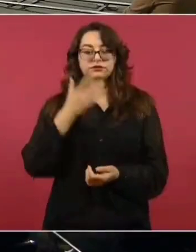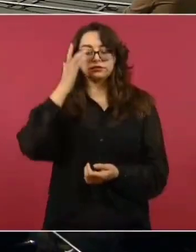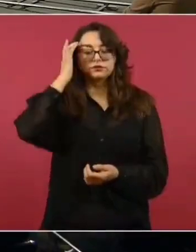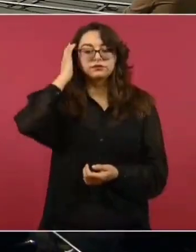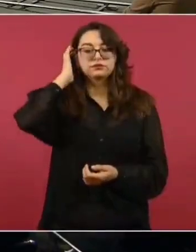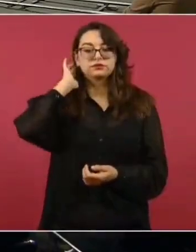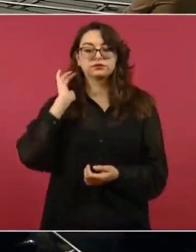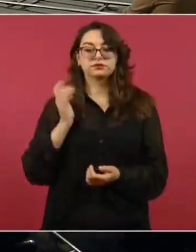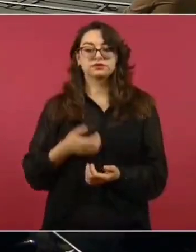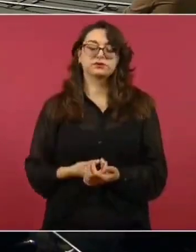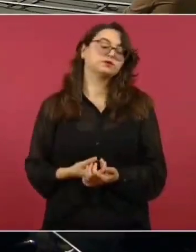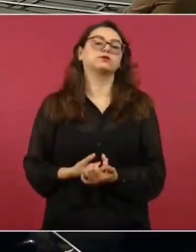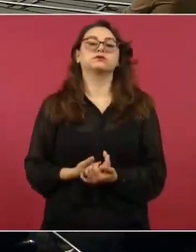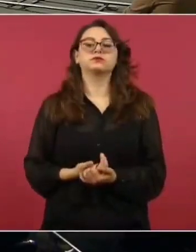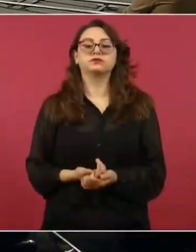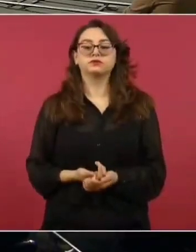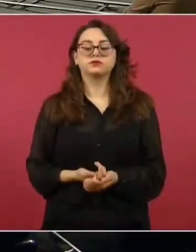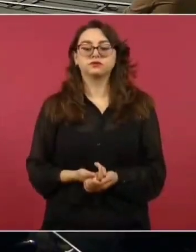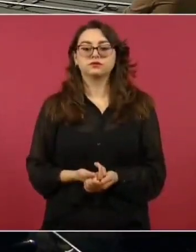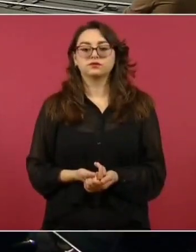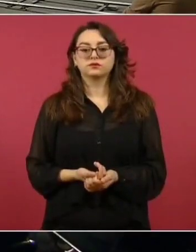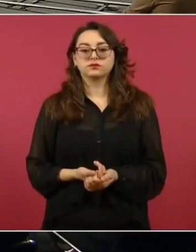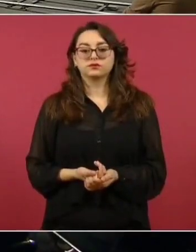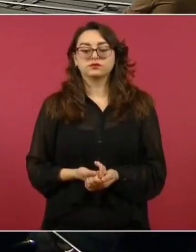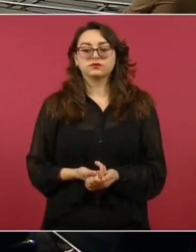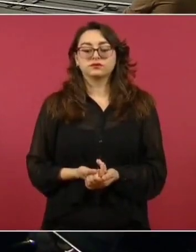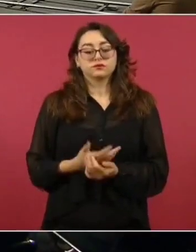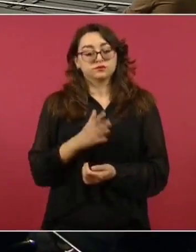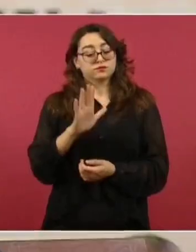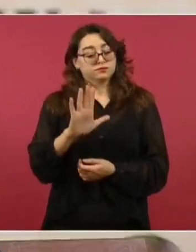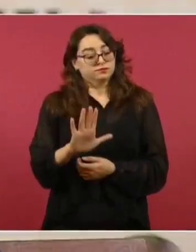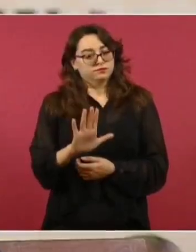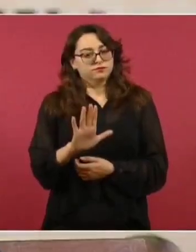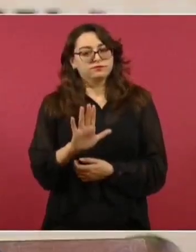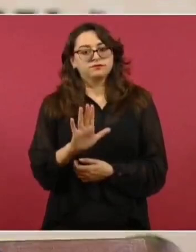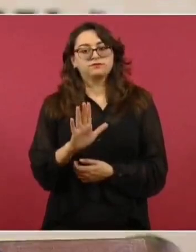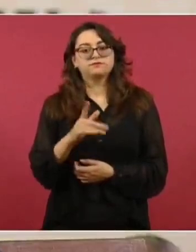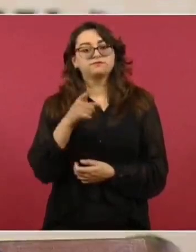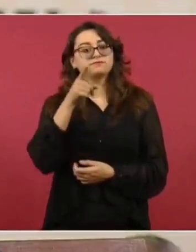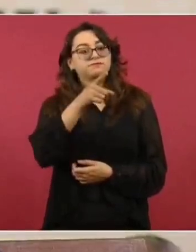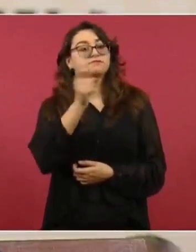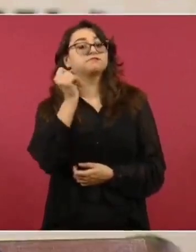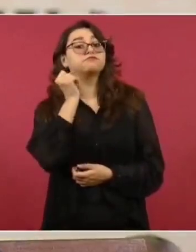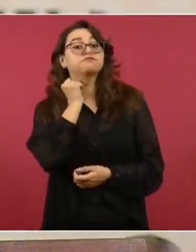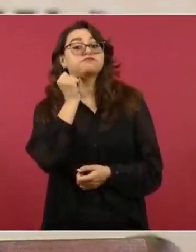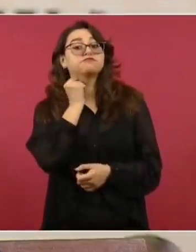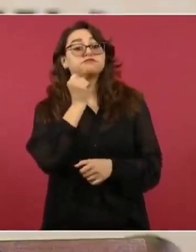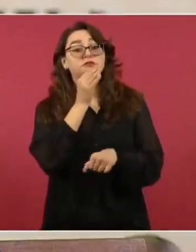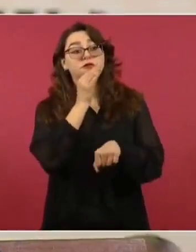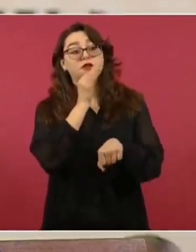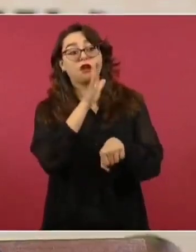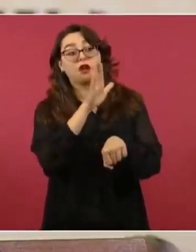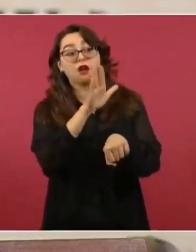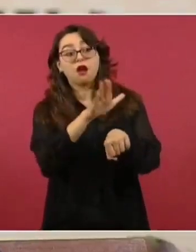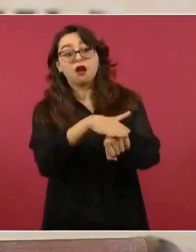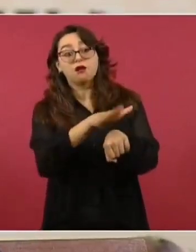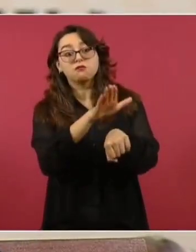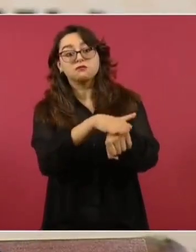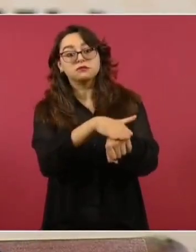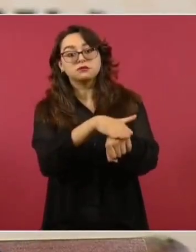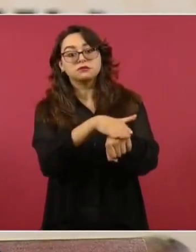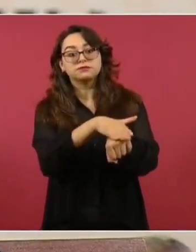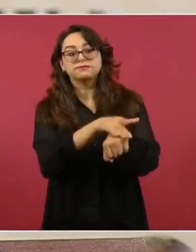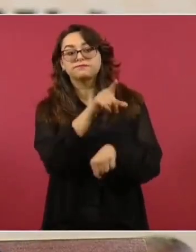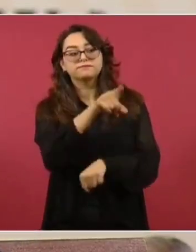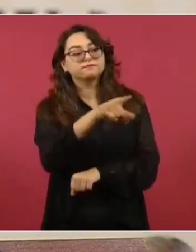Bueno, déjenme decirles lo siguiente. Bueno, en primer lugar, decirle al senador Kennedy, que es un hombre